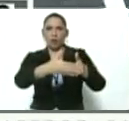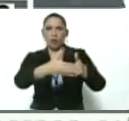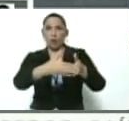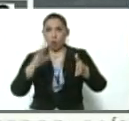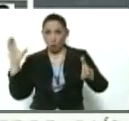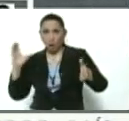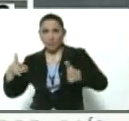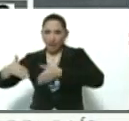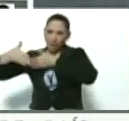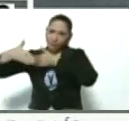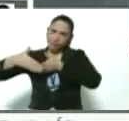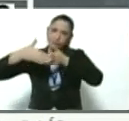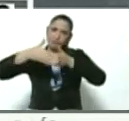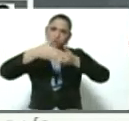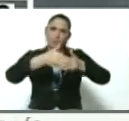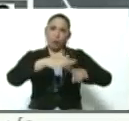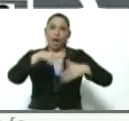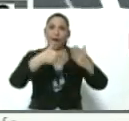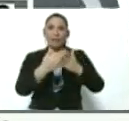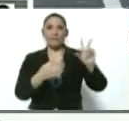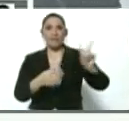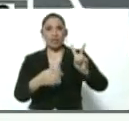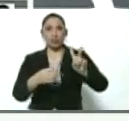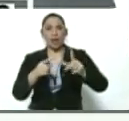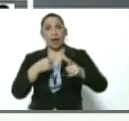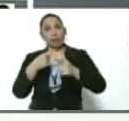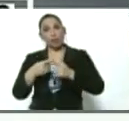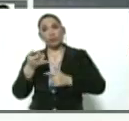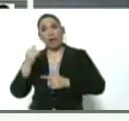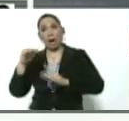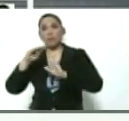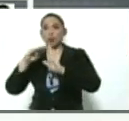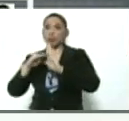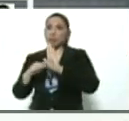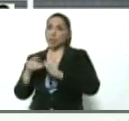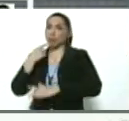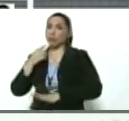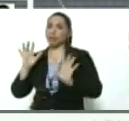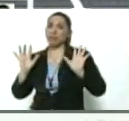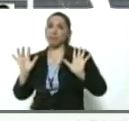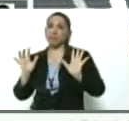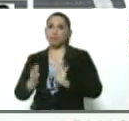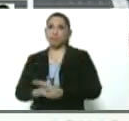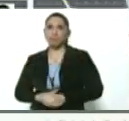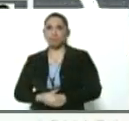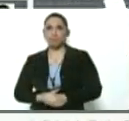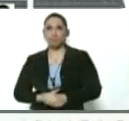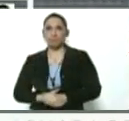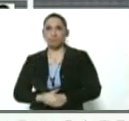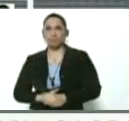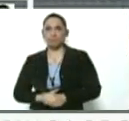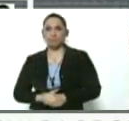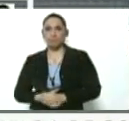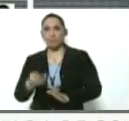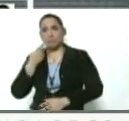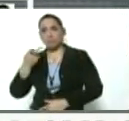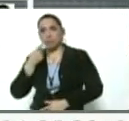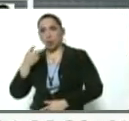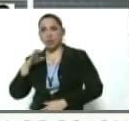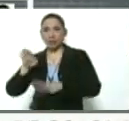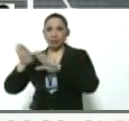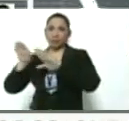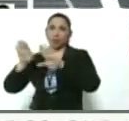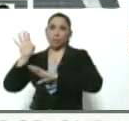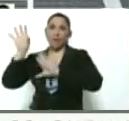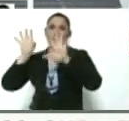municionadas, bueno, hay unos procedimientos que establece la política exterior de los países